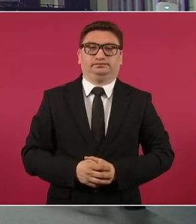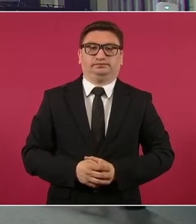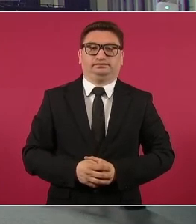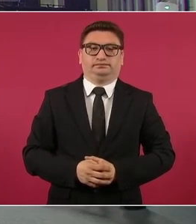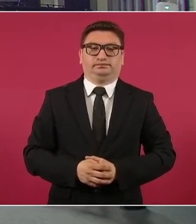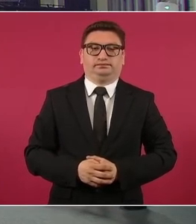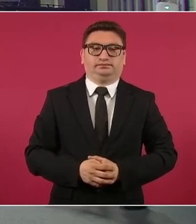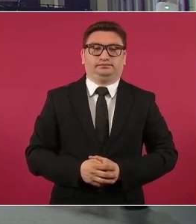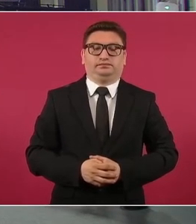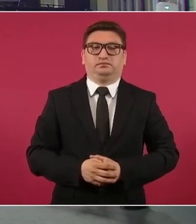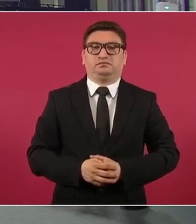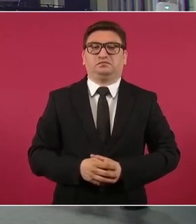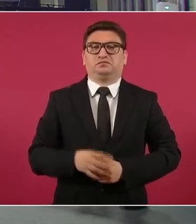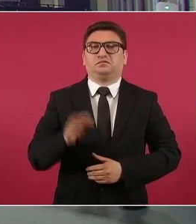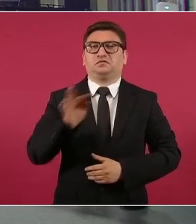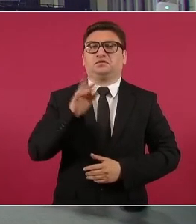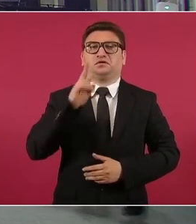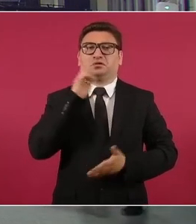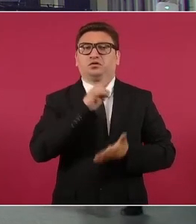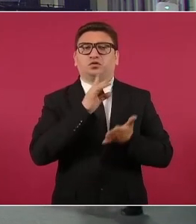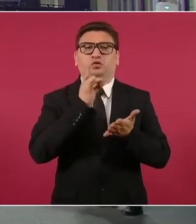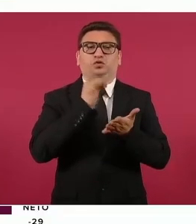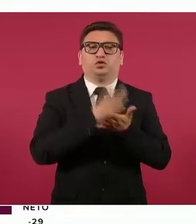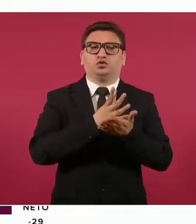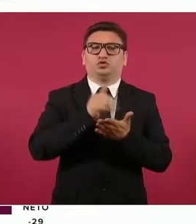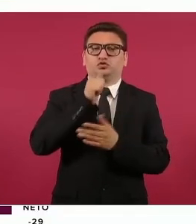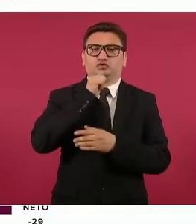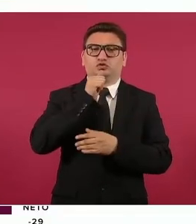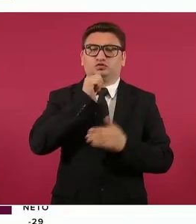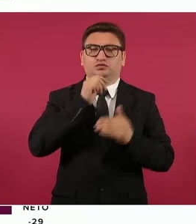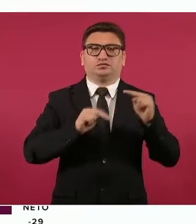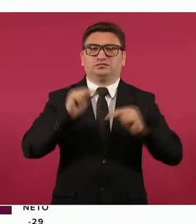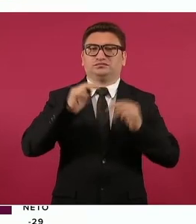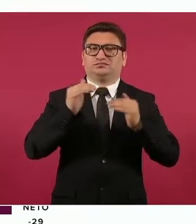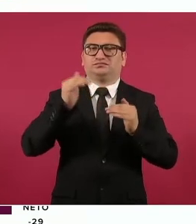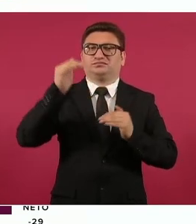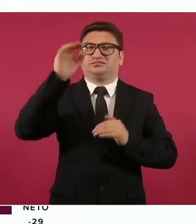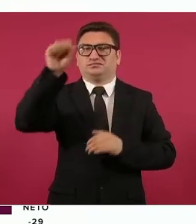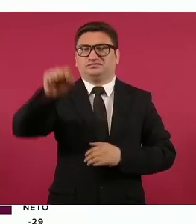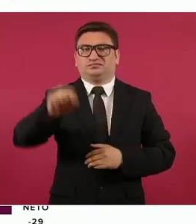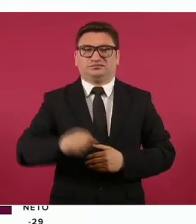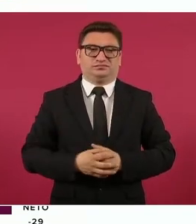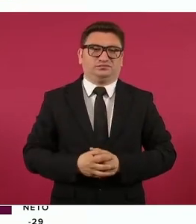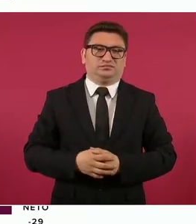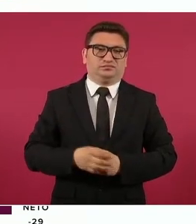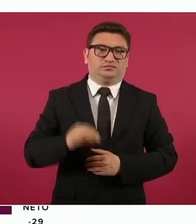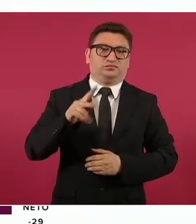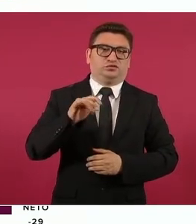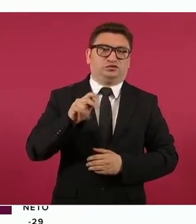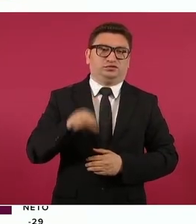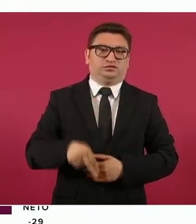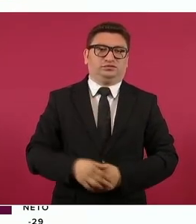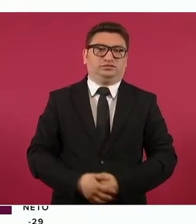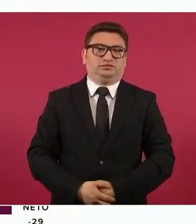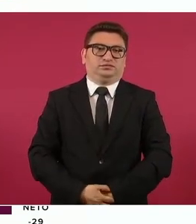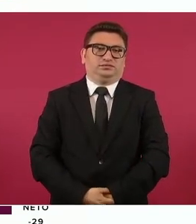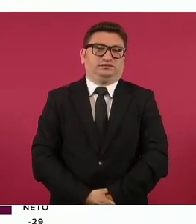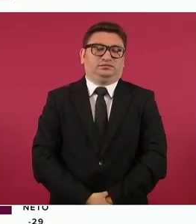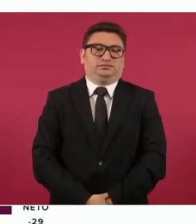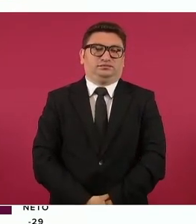Si acaso lo único es que no le he podido llegar a Modi, que ese sí está